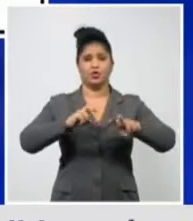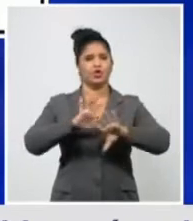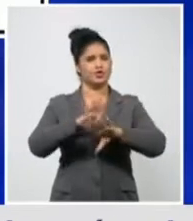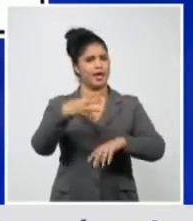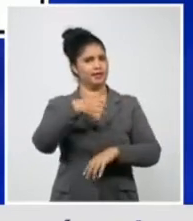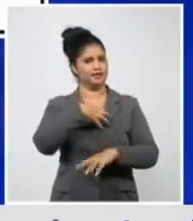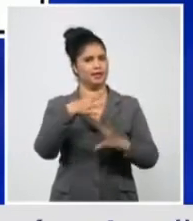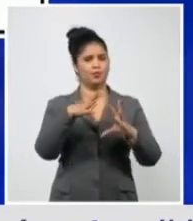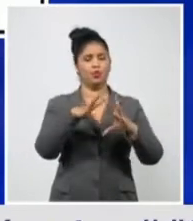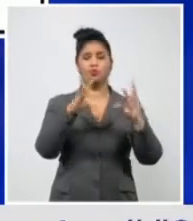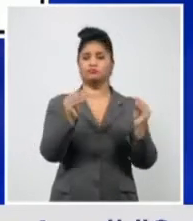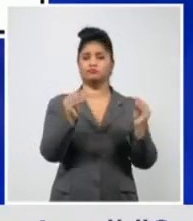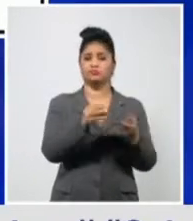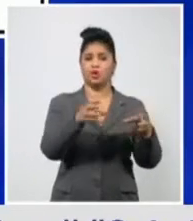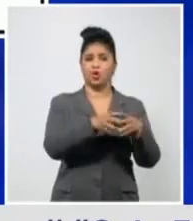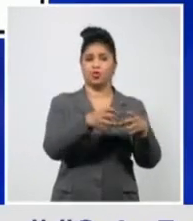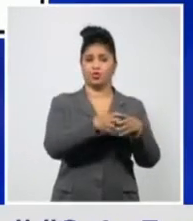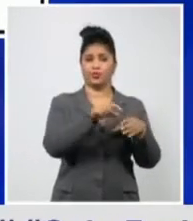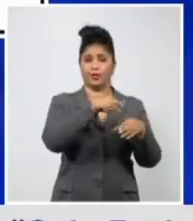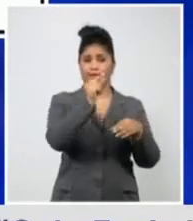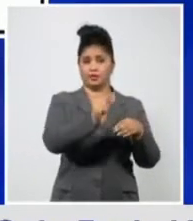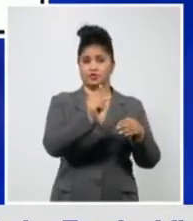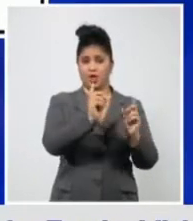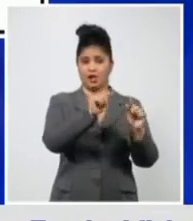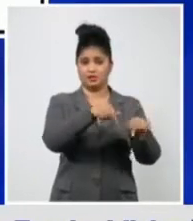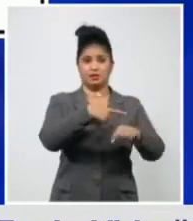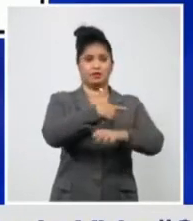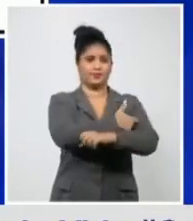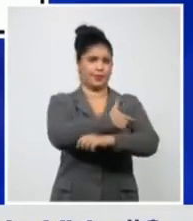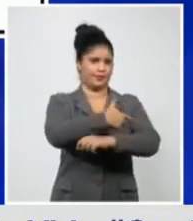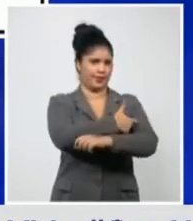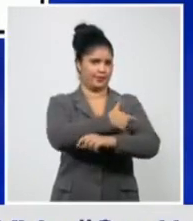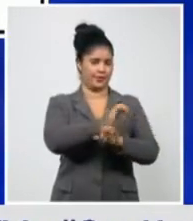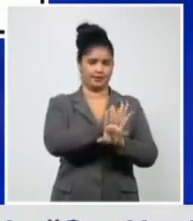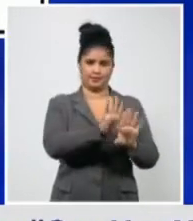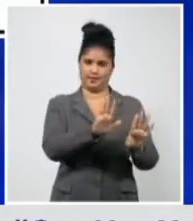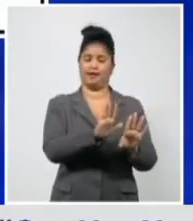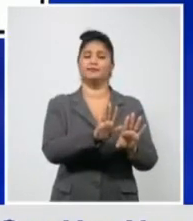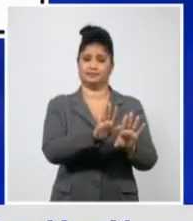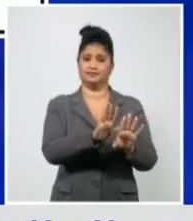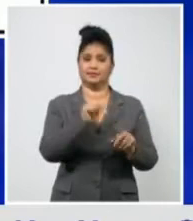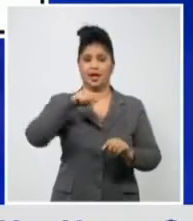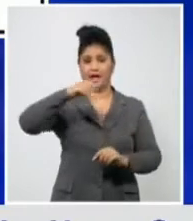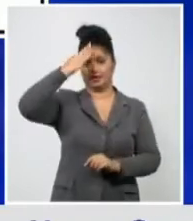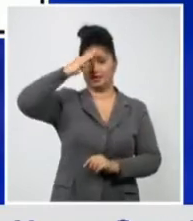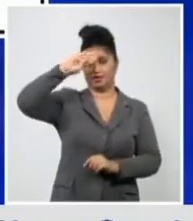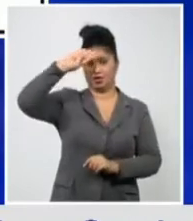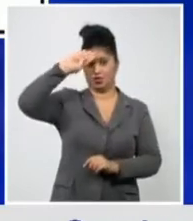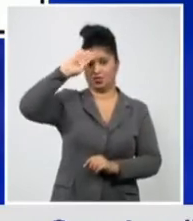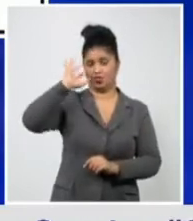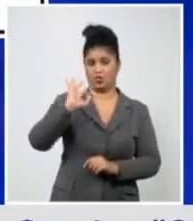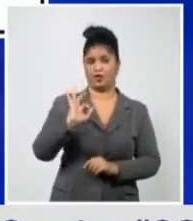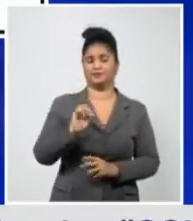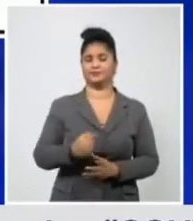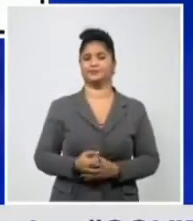que han sido vacunados con Soberana, para testarlos frente a las cepas de